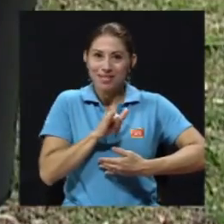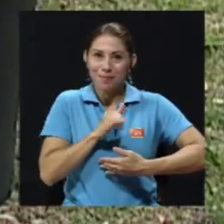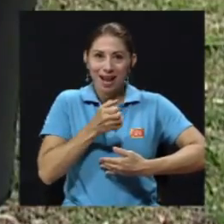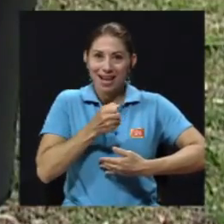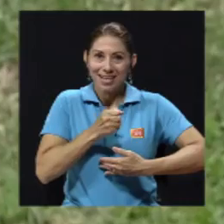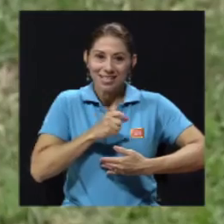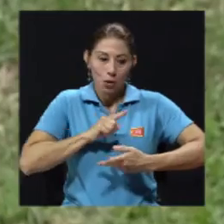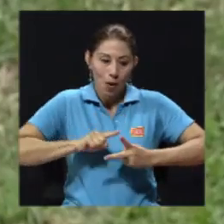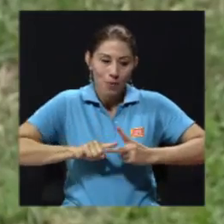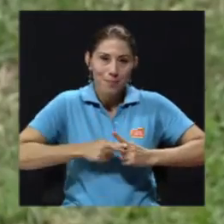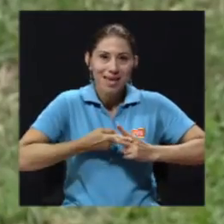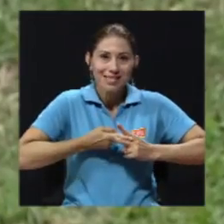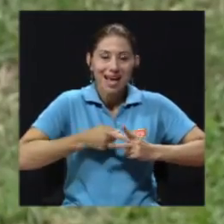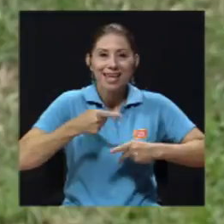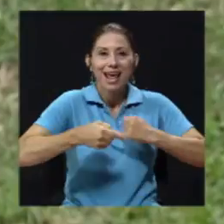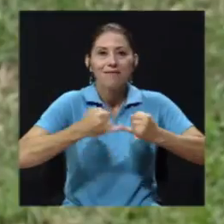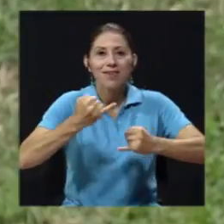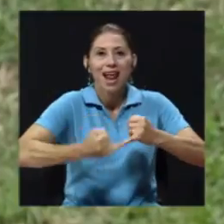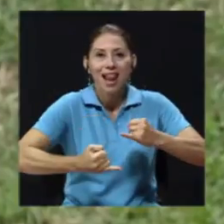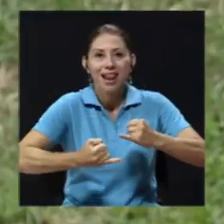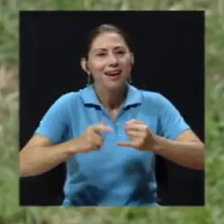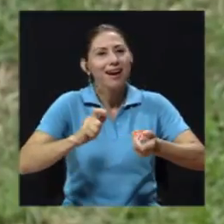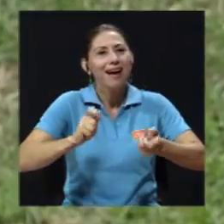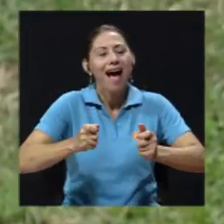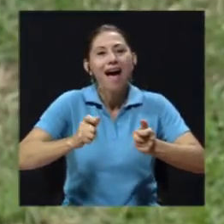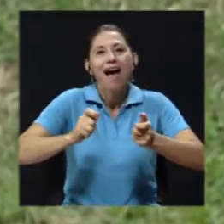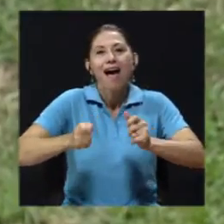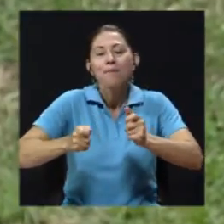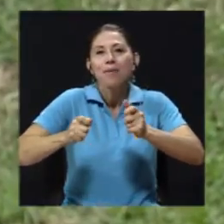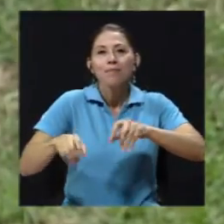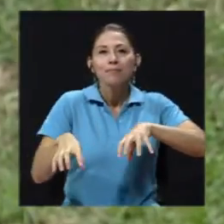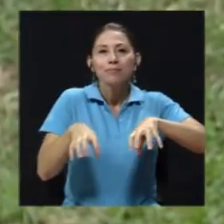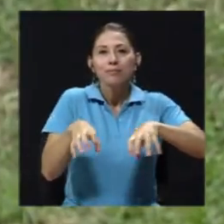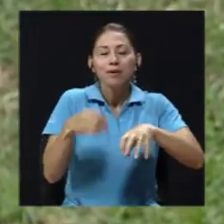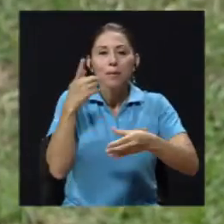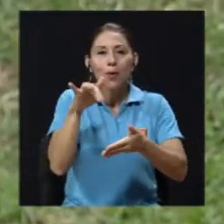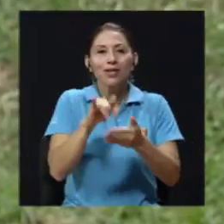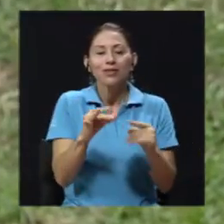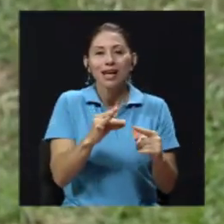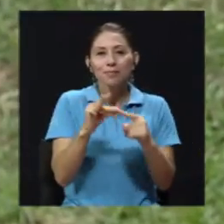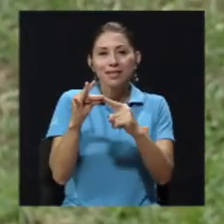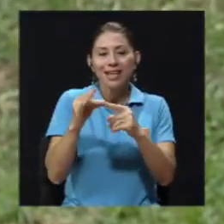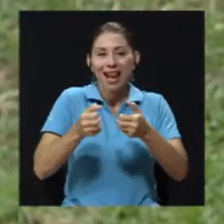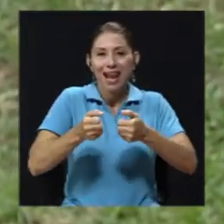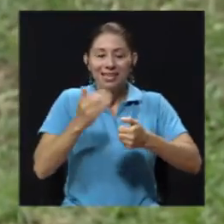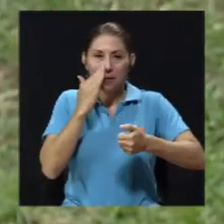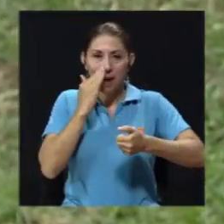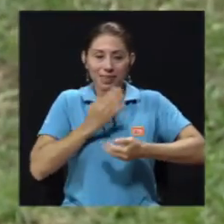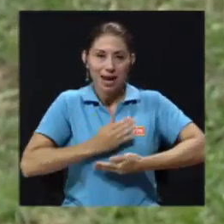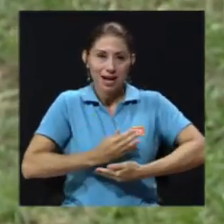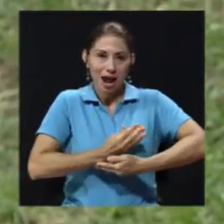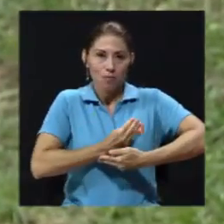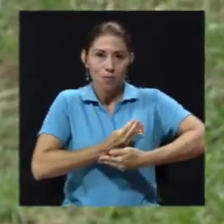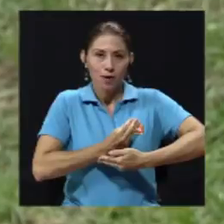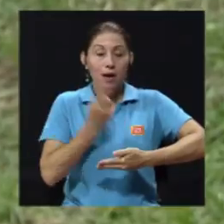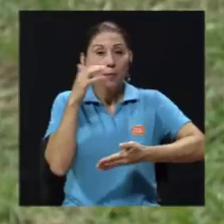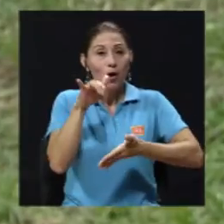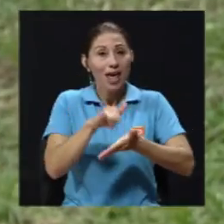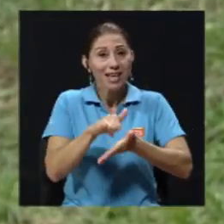al final. Cambia, varía. Por eso es tan especial la leche materna. Y por lo tanto, estas